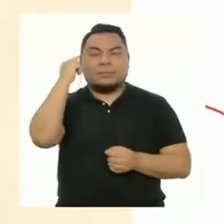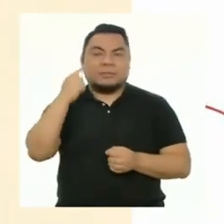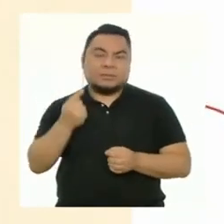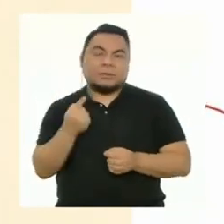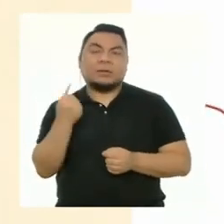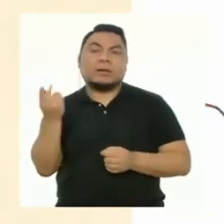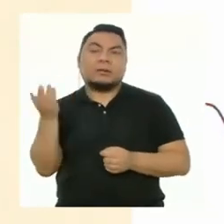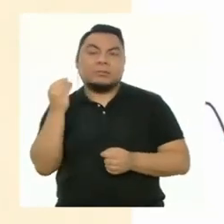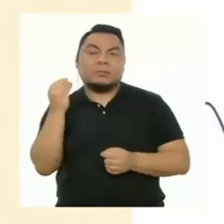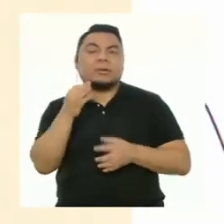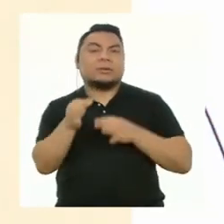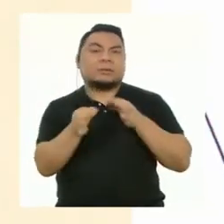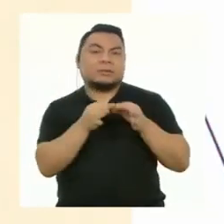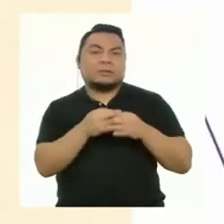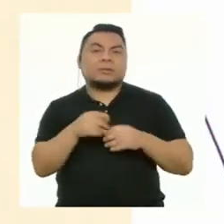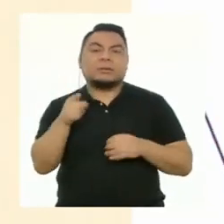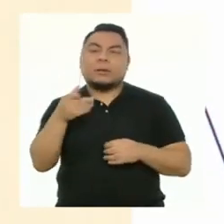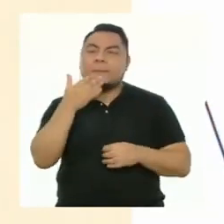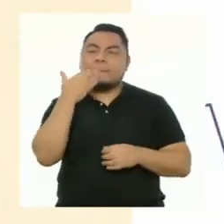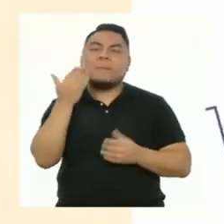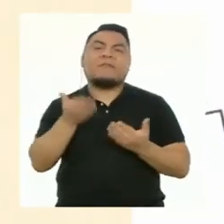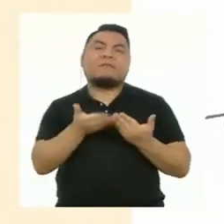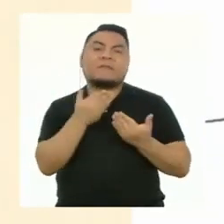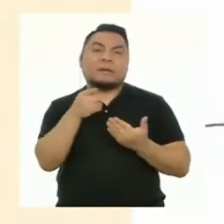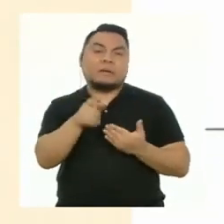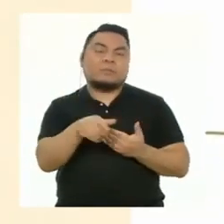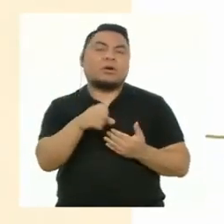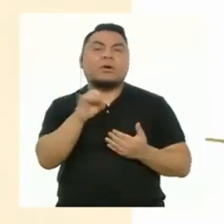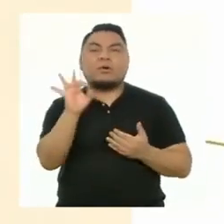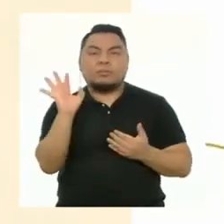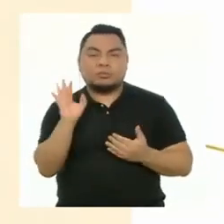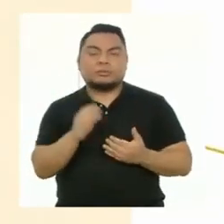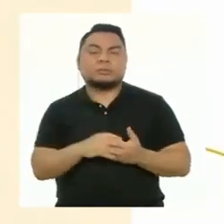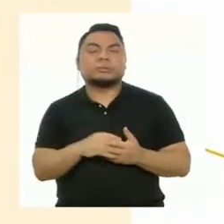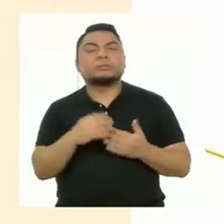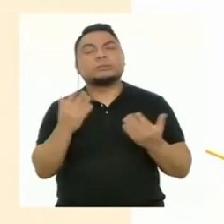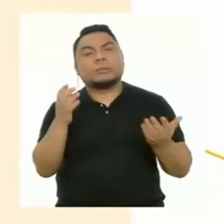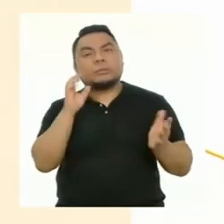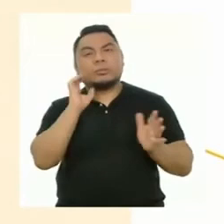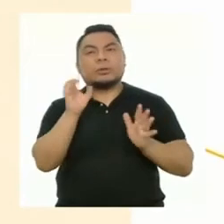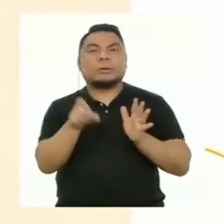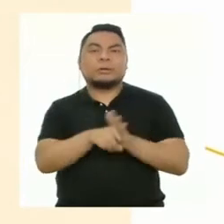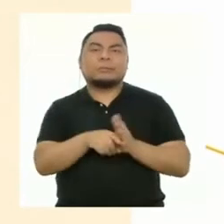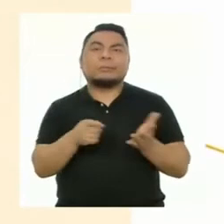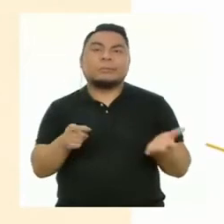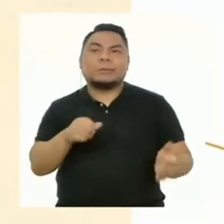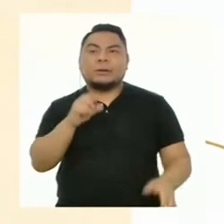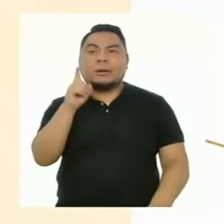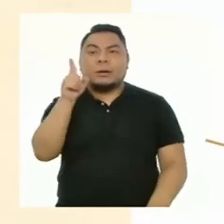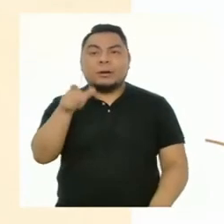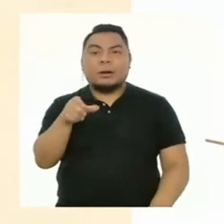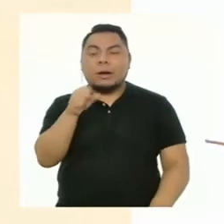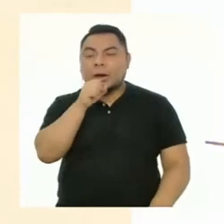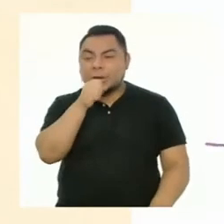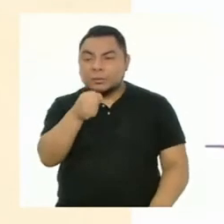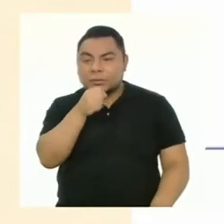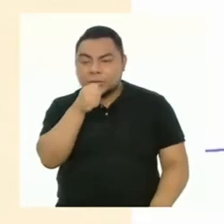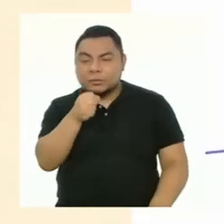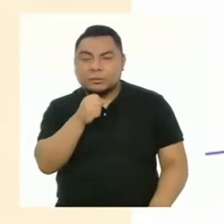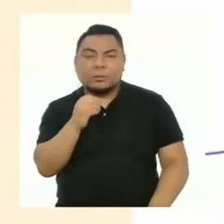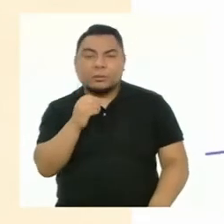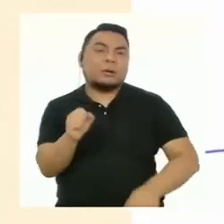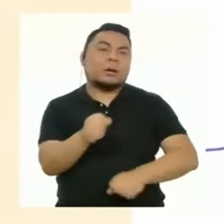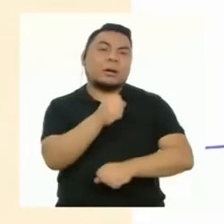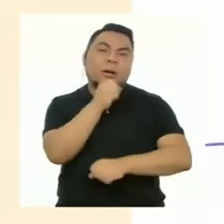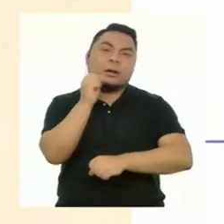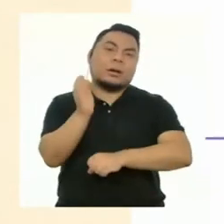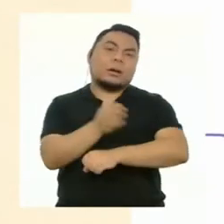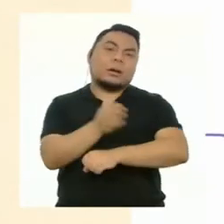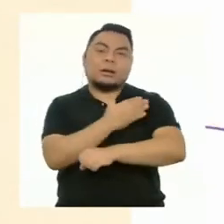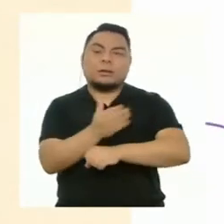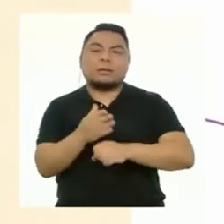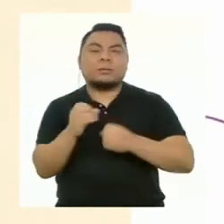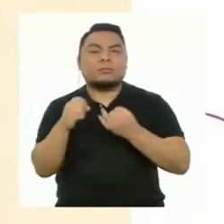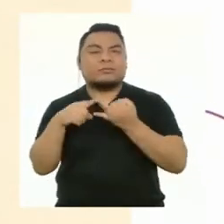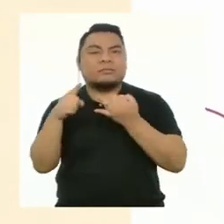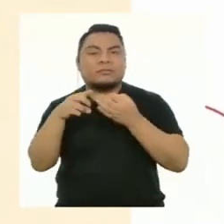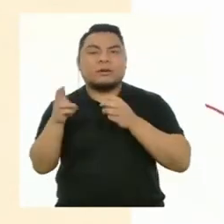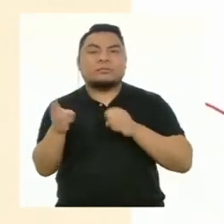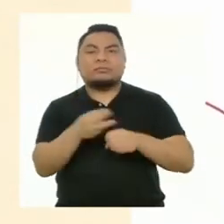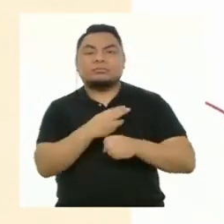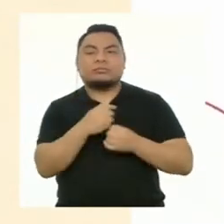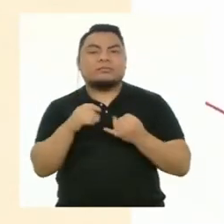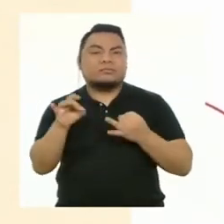a otra persona, se les hace mucho más fácil. Por ejemplo, los locutores de radio, cantantes, músicos,